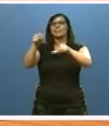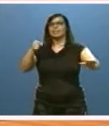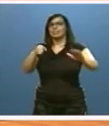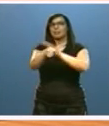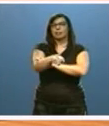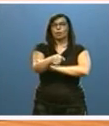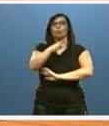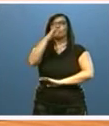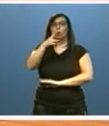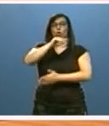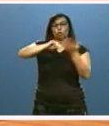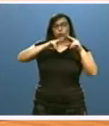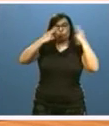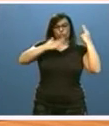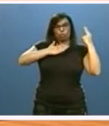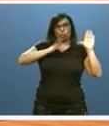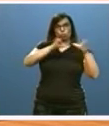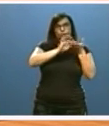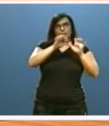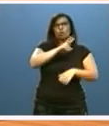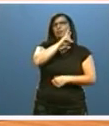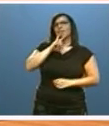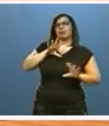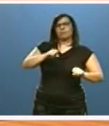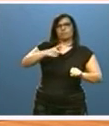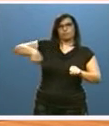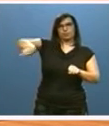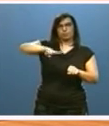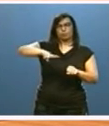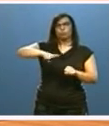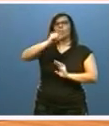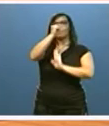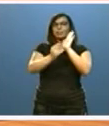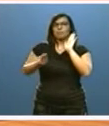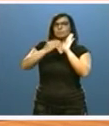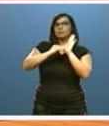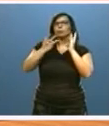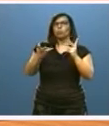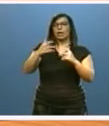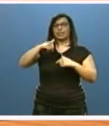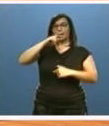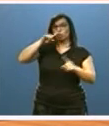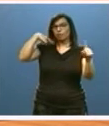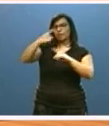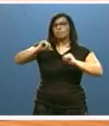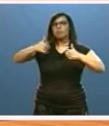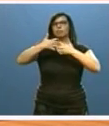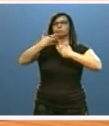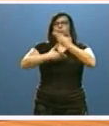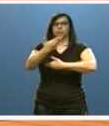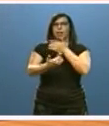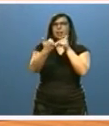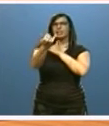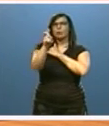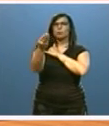de una parte de los contratos públicos de la Junta. Medida que completaremos con la puesta en marcha a lo largo de 2017 de una nueva línea en